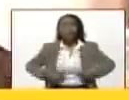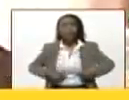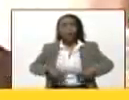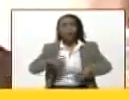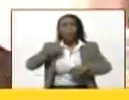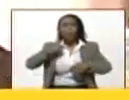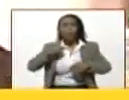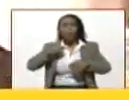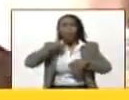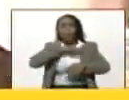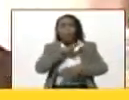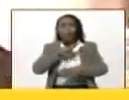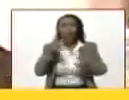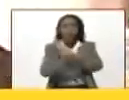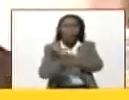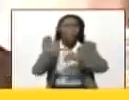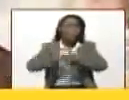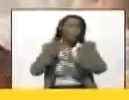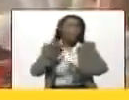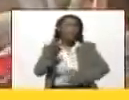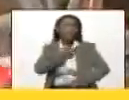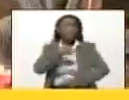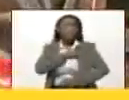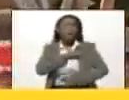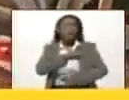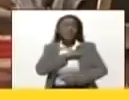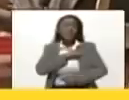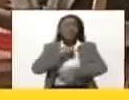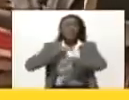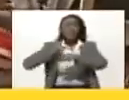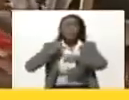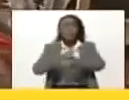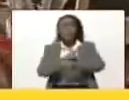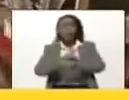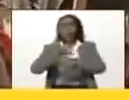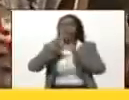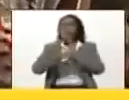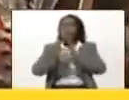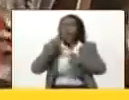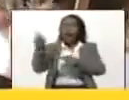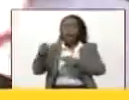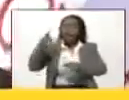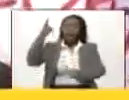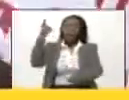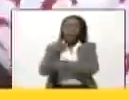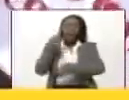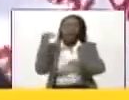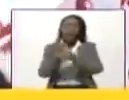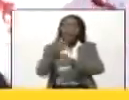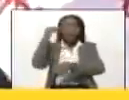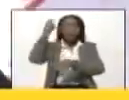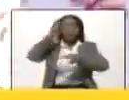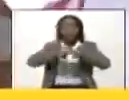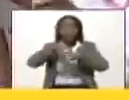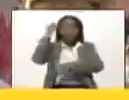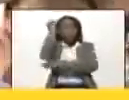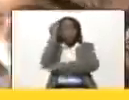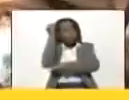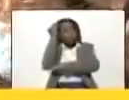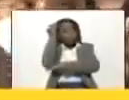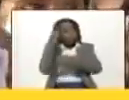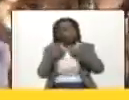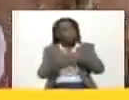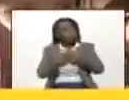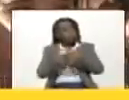Porque España, más temprano que tarde, tendrá que reflexionar, tendrá que